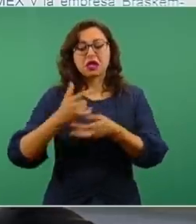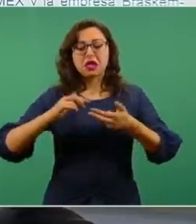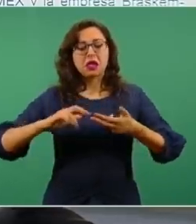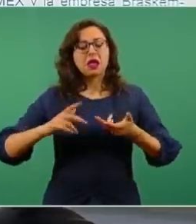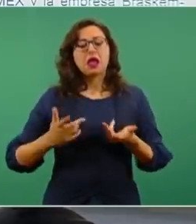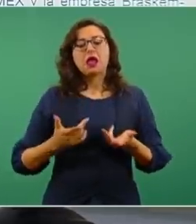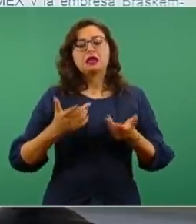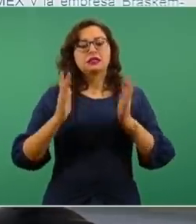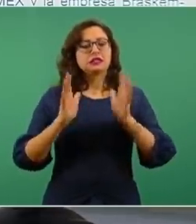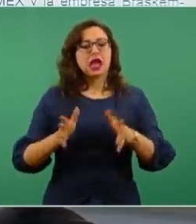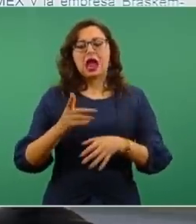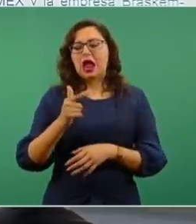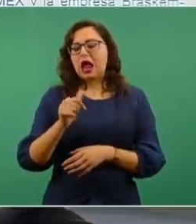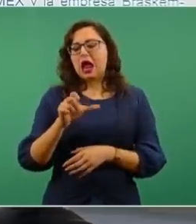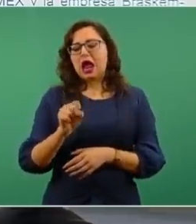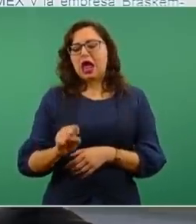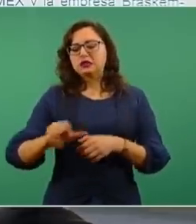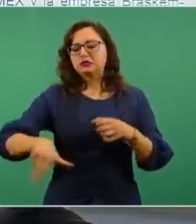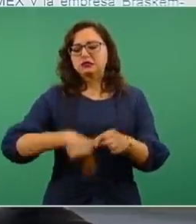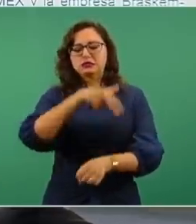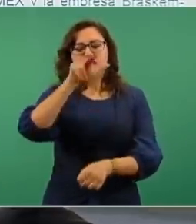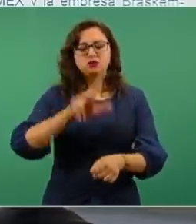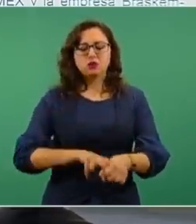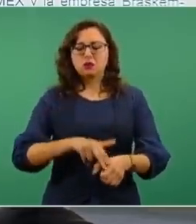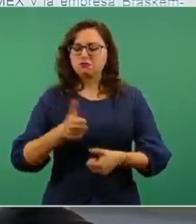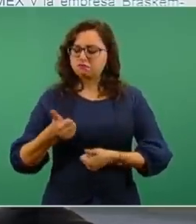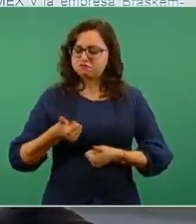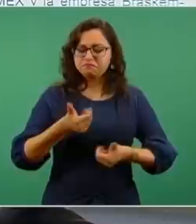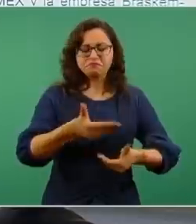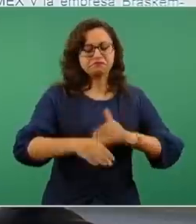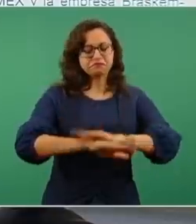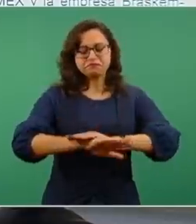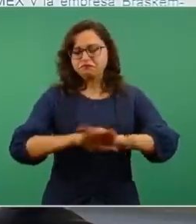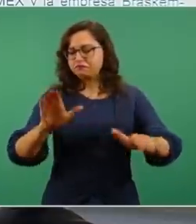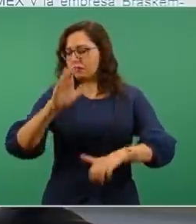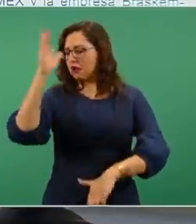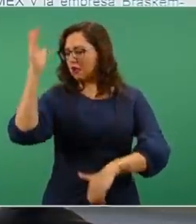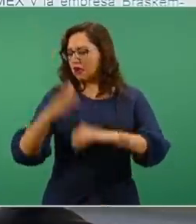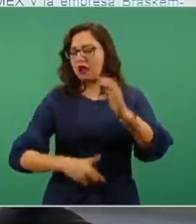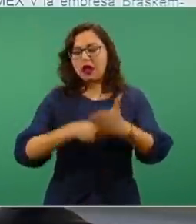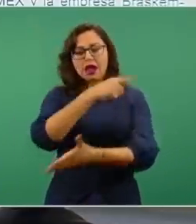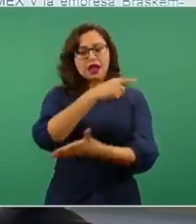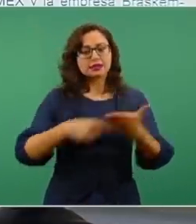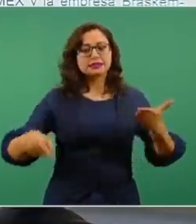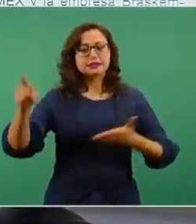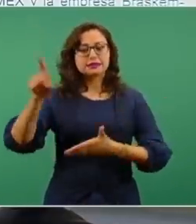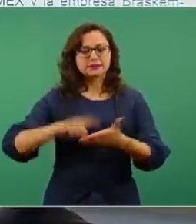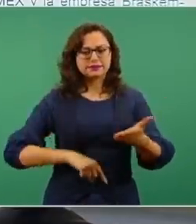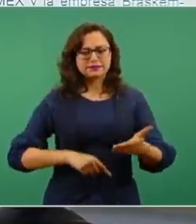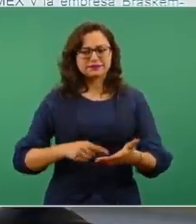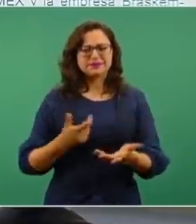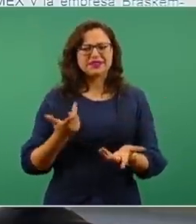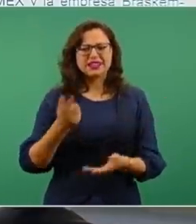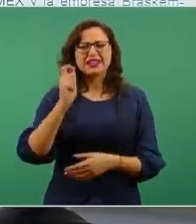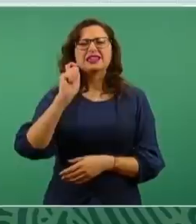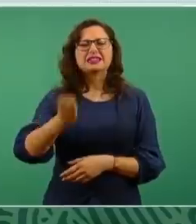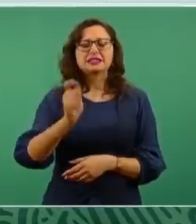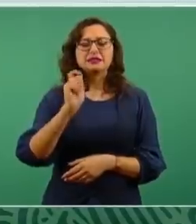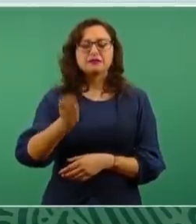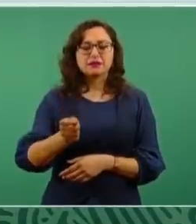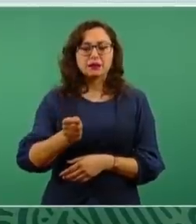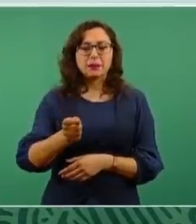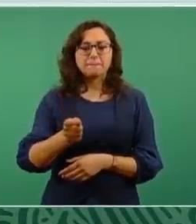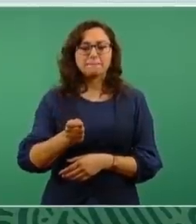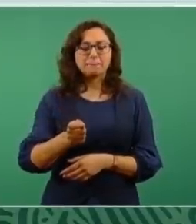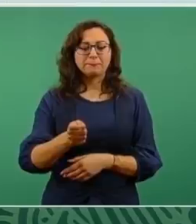transporte de gas natural. Para que entendamos, había un suministro de gas natural